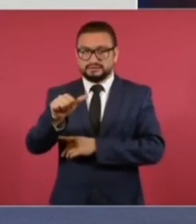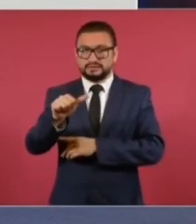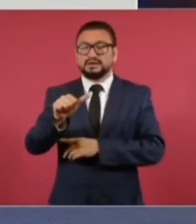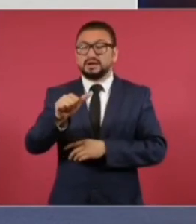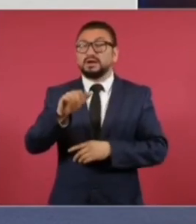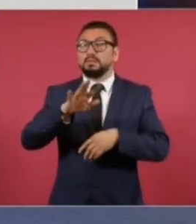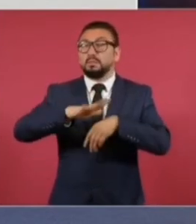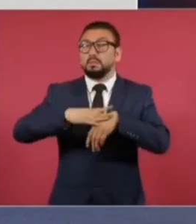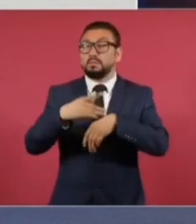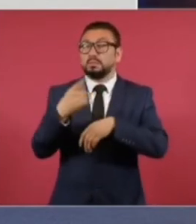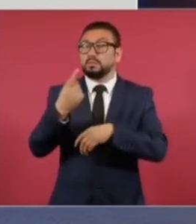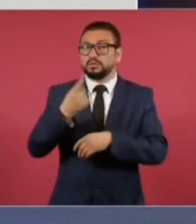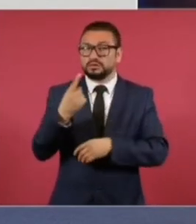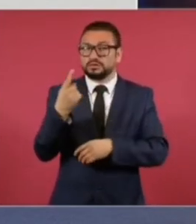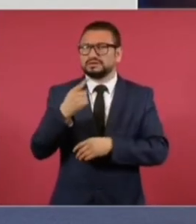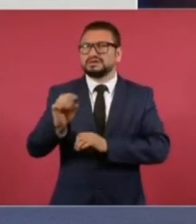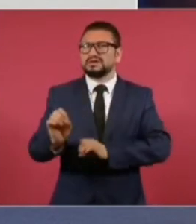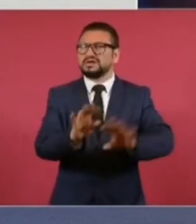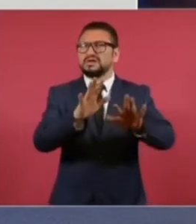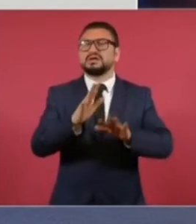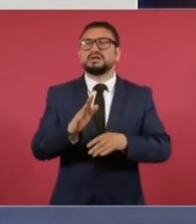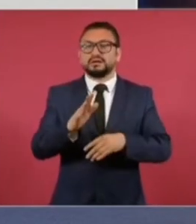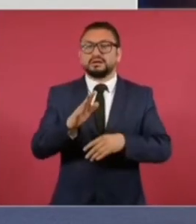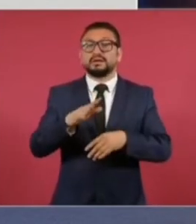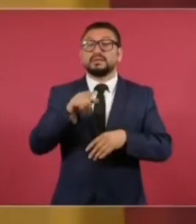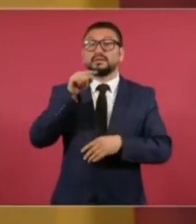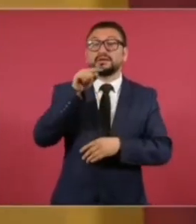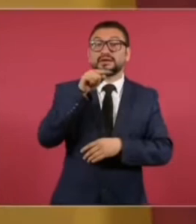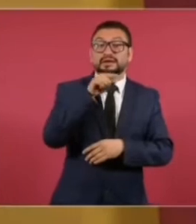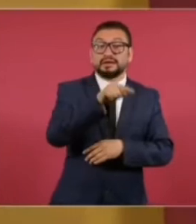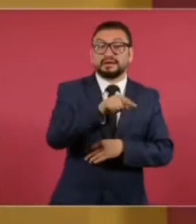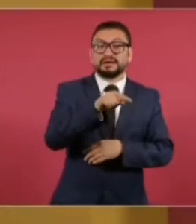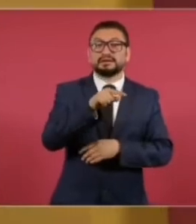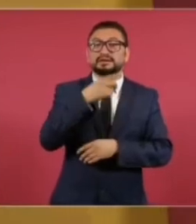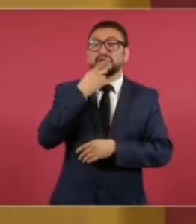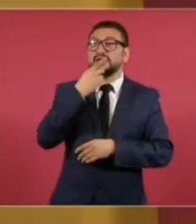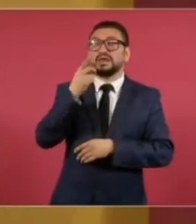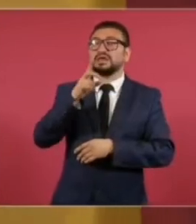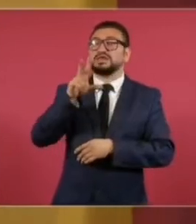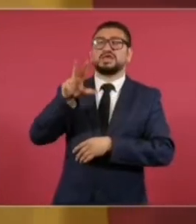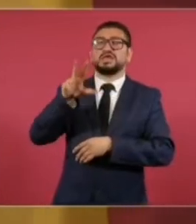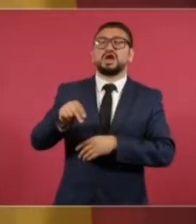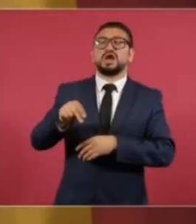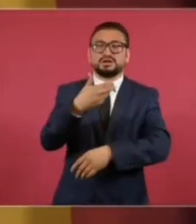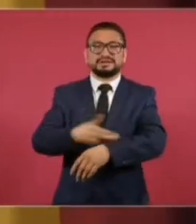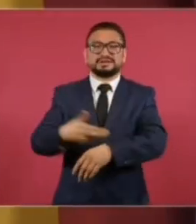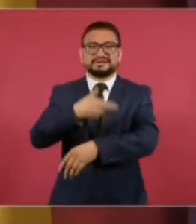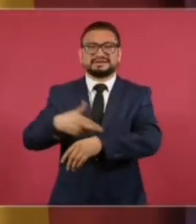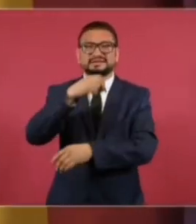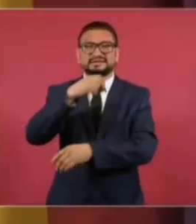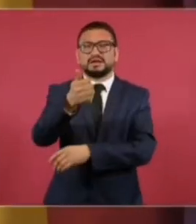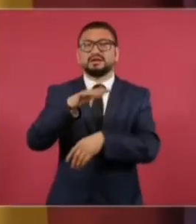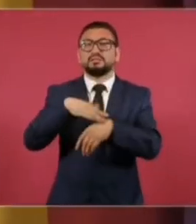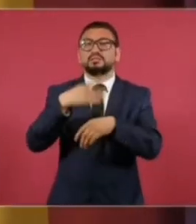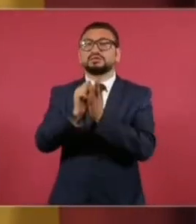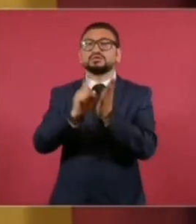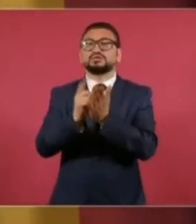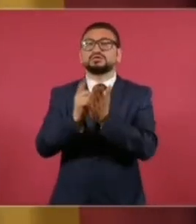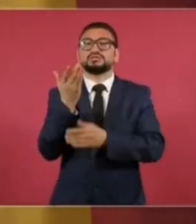¿Por qué? Porque le dio una negativa dar un trámite a solicitud para